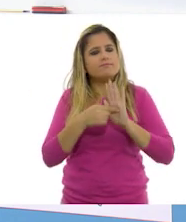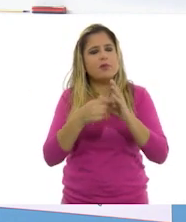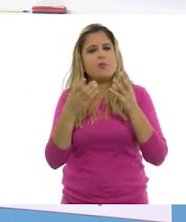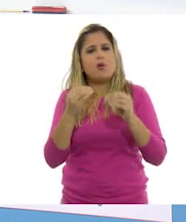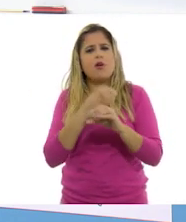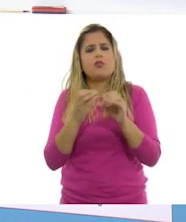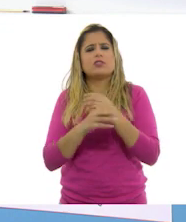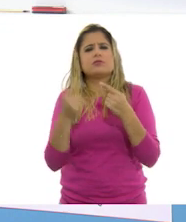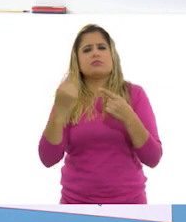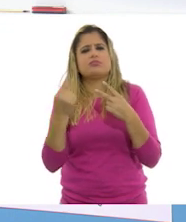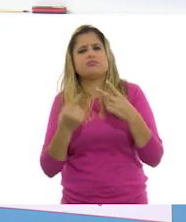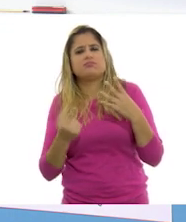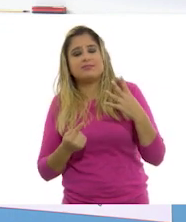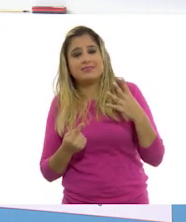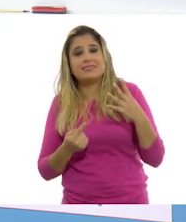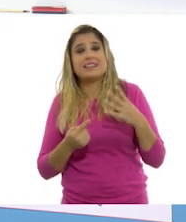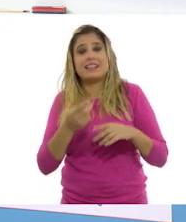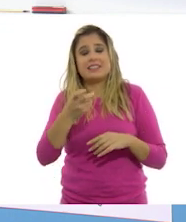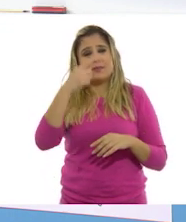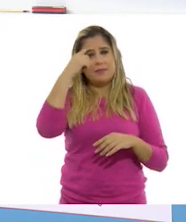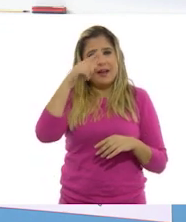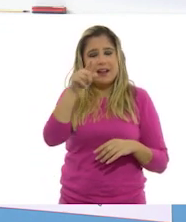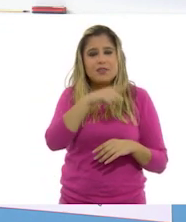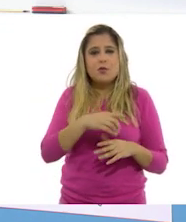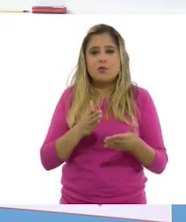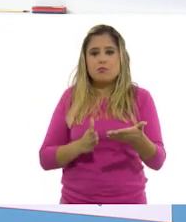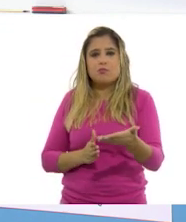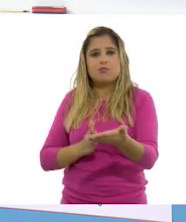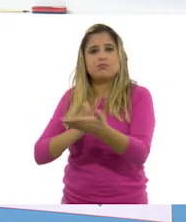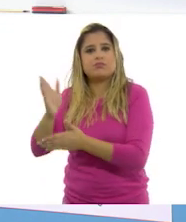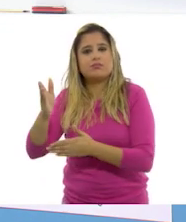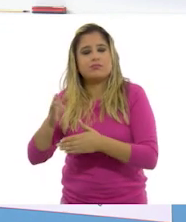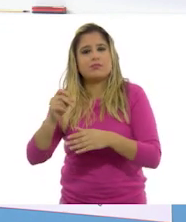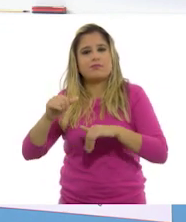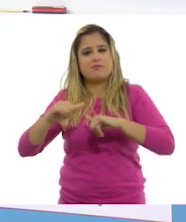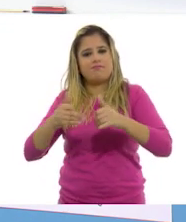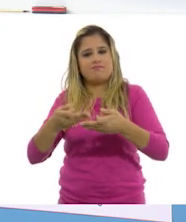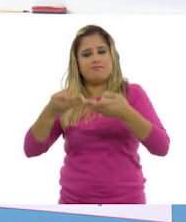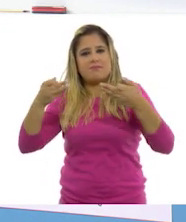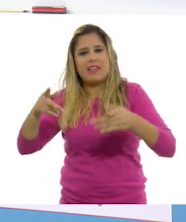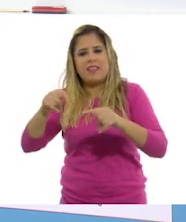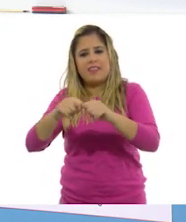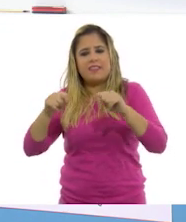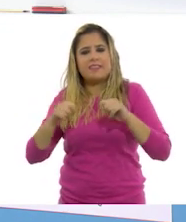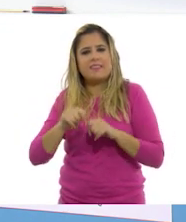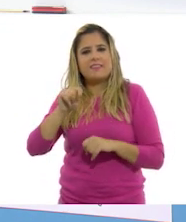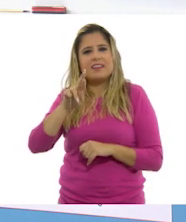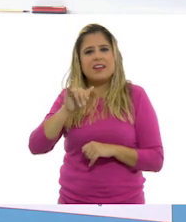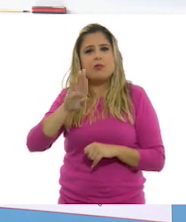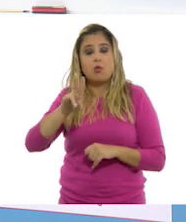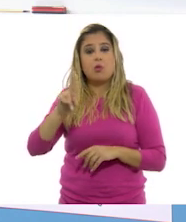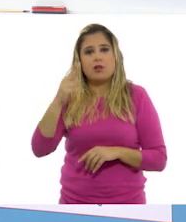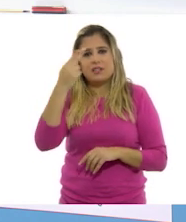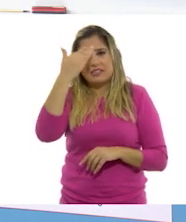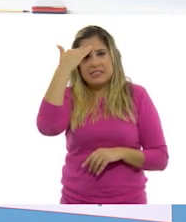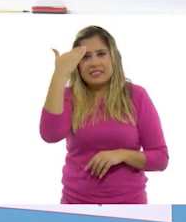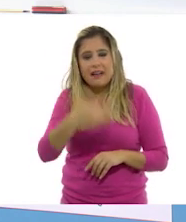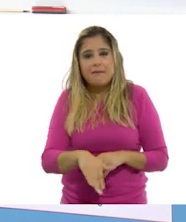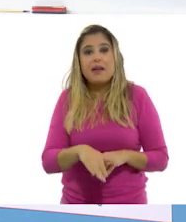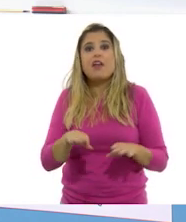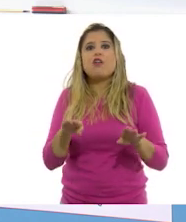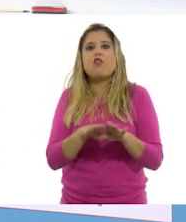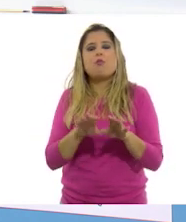cosas. Así, para cruzar un territorio perteneciente a otra tribu, es necesario saber el verso